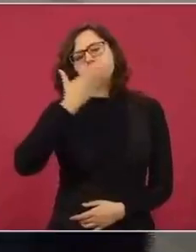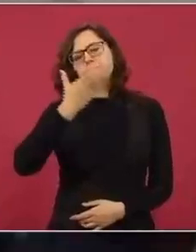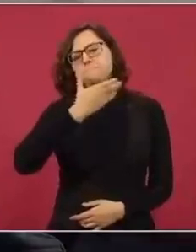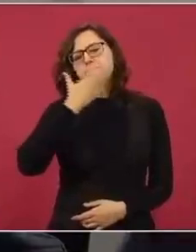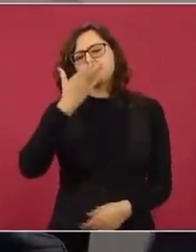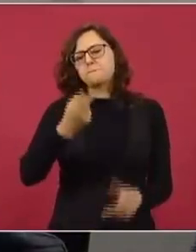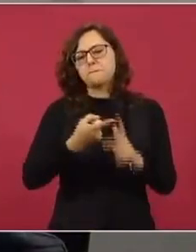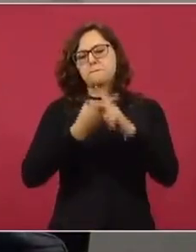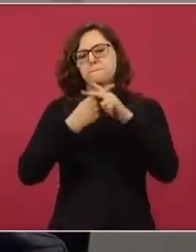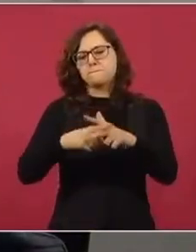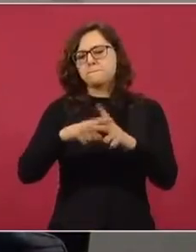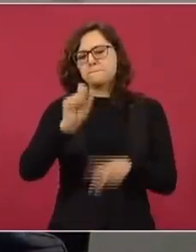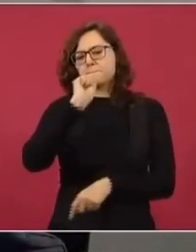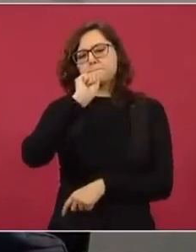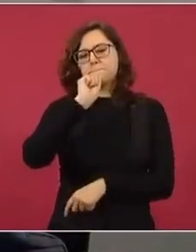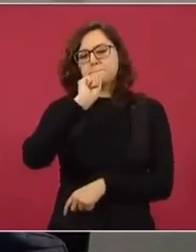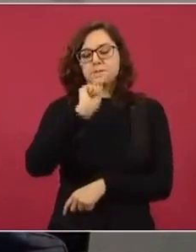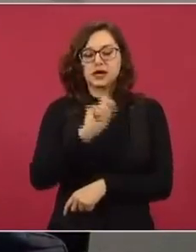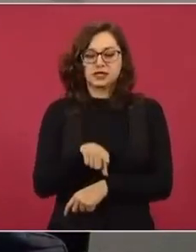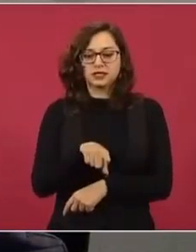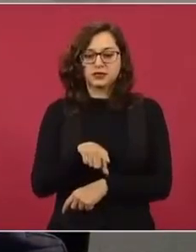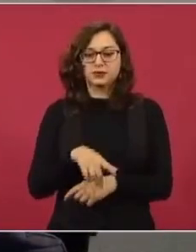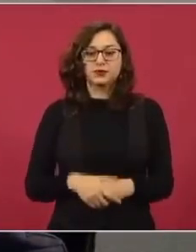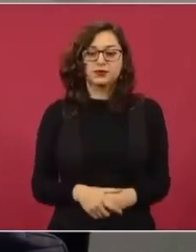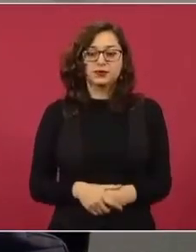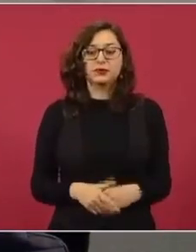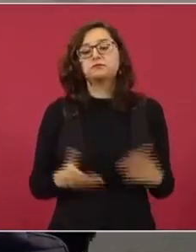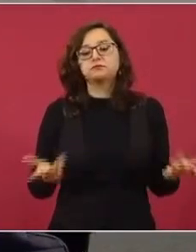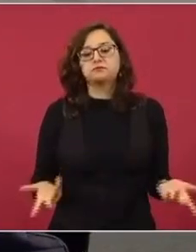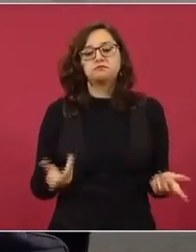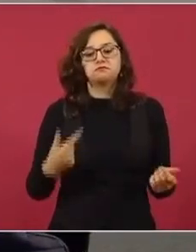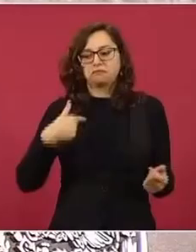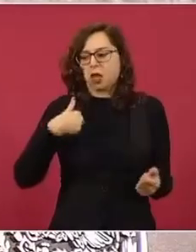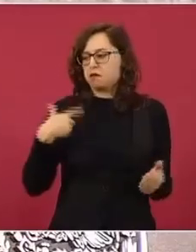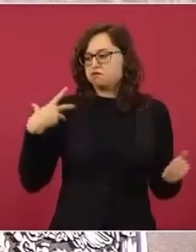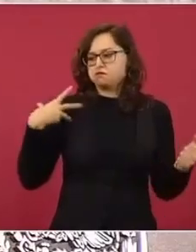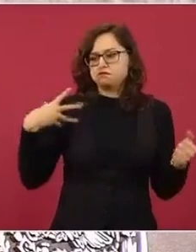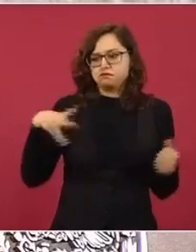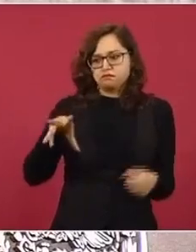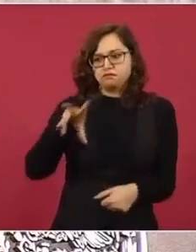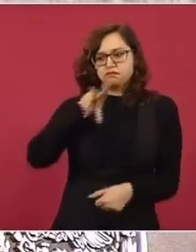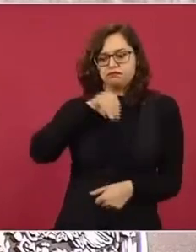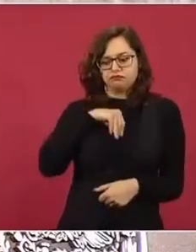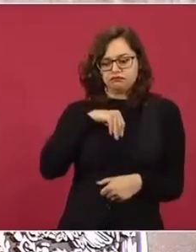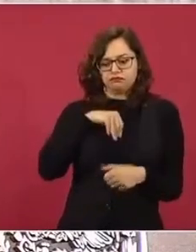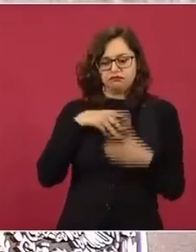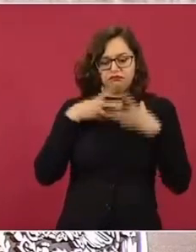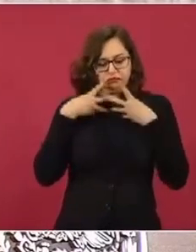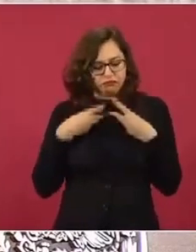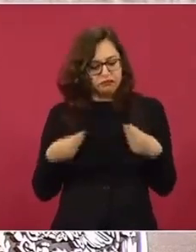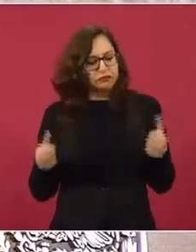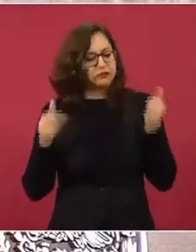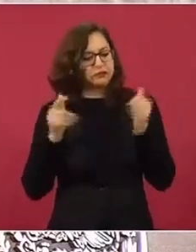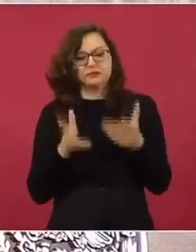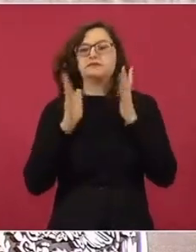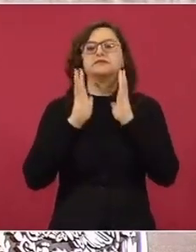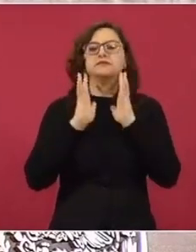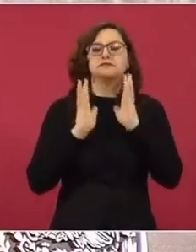Ya salimos del contagio, nos fue bien,